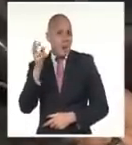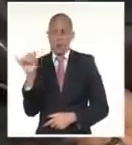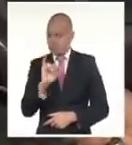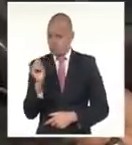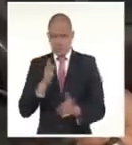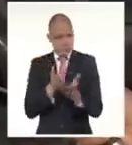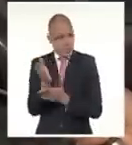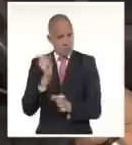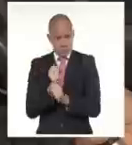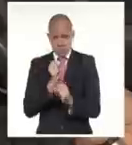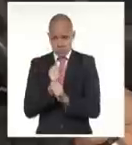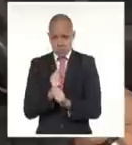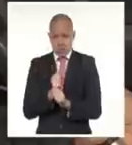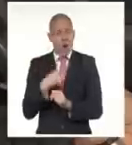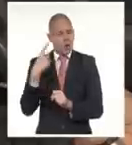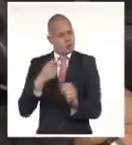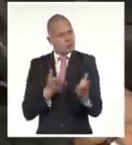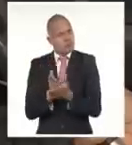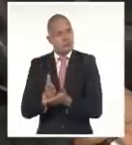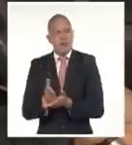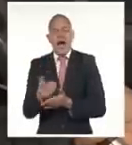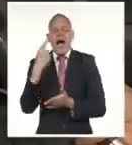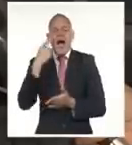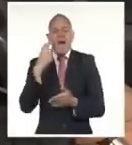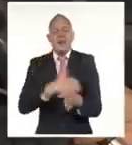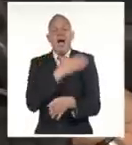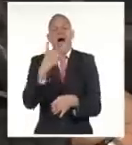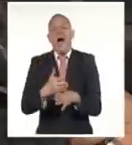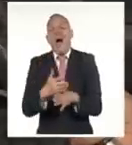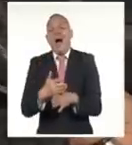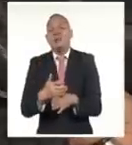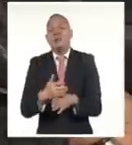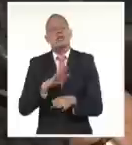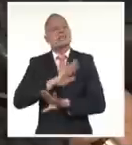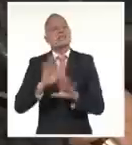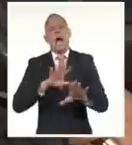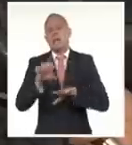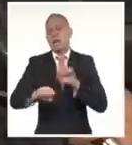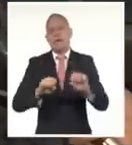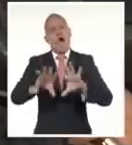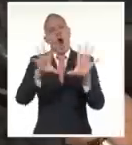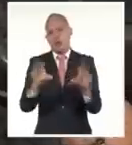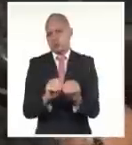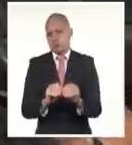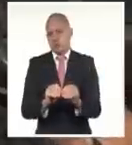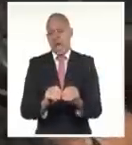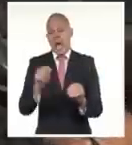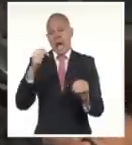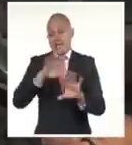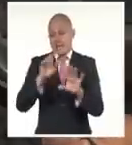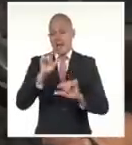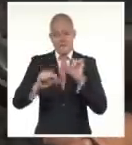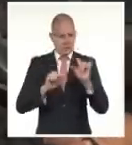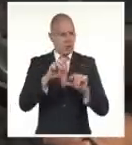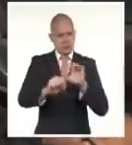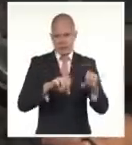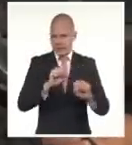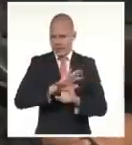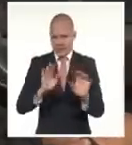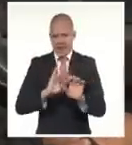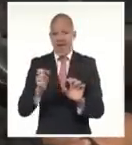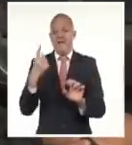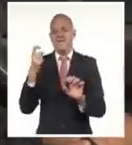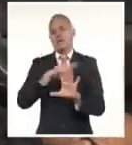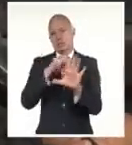estén recuperados. En el día de hoy, como ya se sabe, solamente nos restan cinco cuerpos por encontrar.